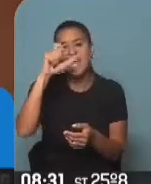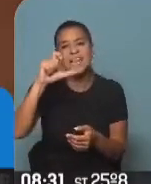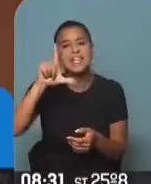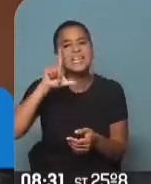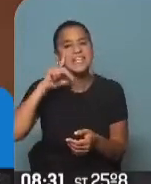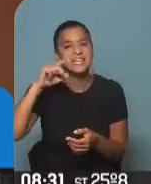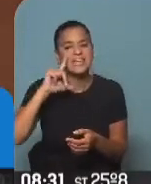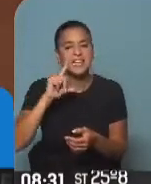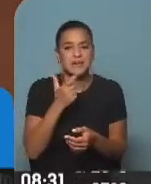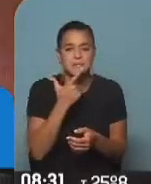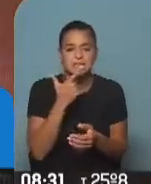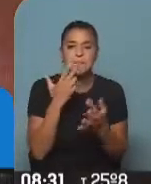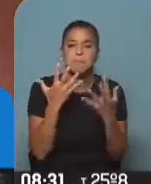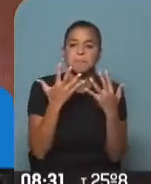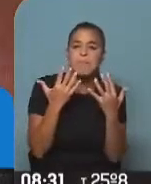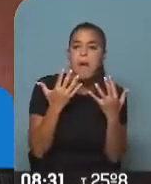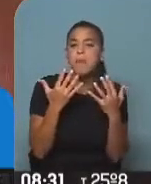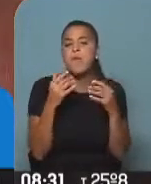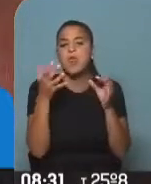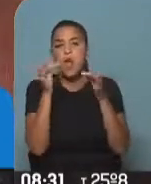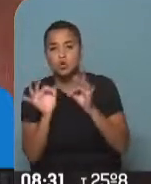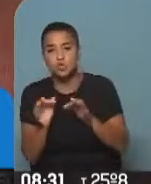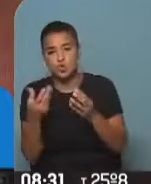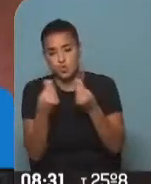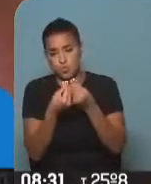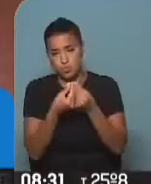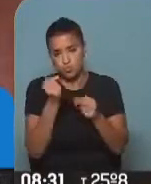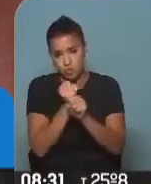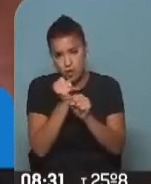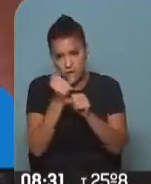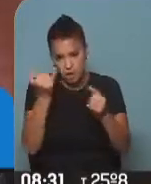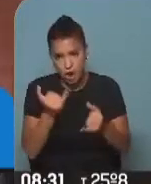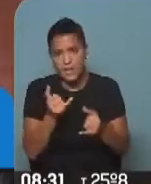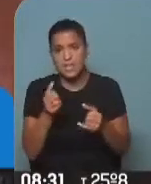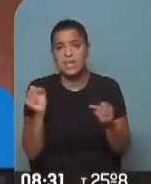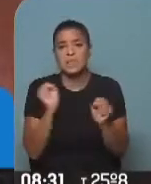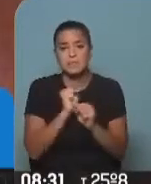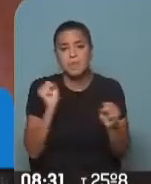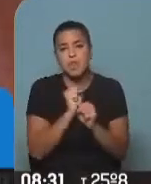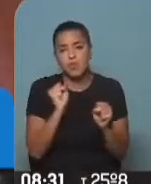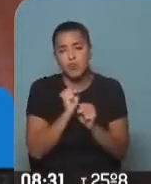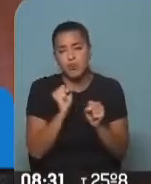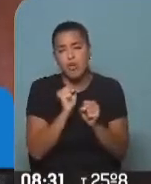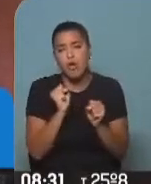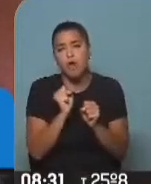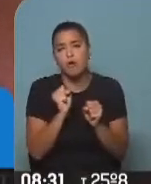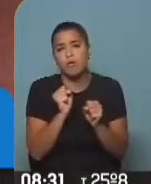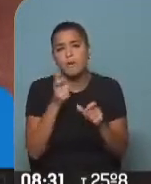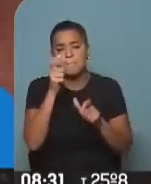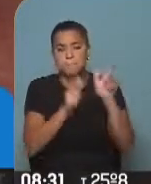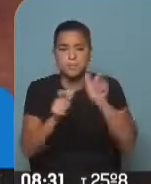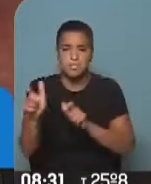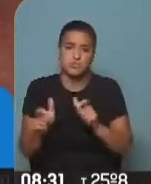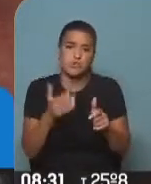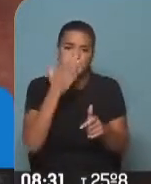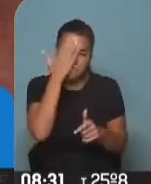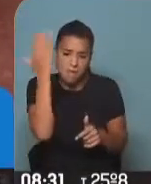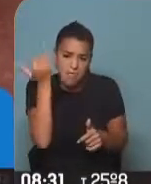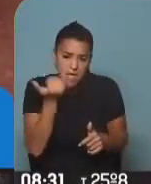primavera y otoño, cambio de estación, tienen mucho trabajo. Sí. Invierno, frío, las personas con enfermedades de base,